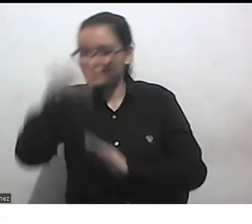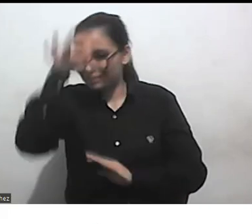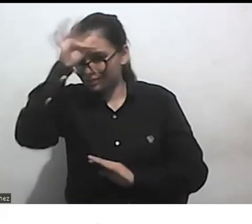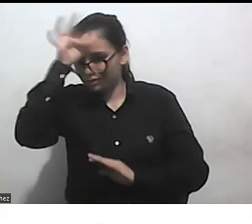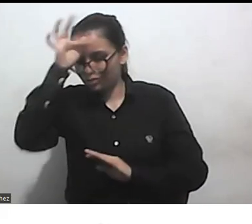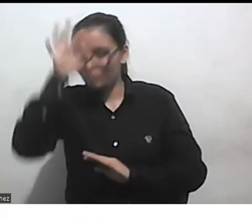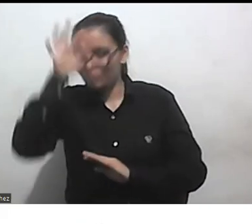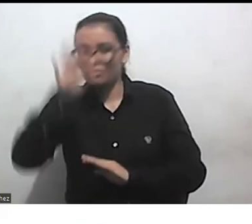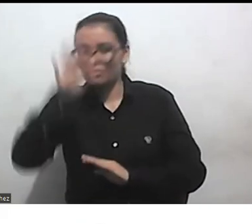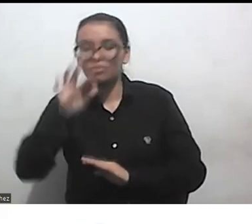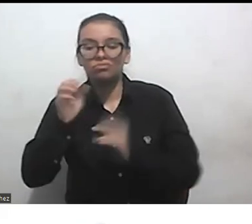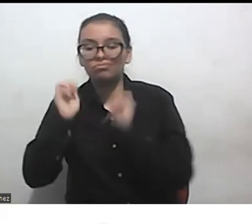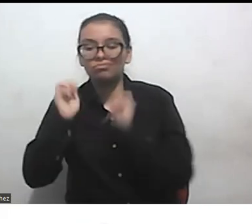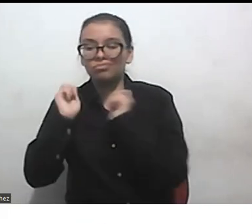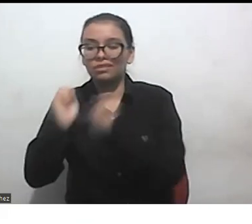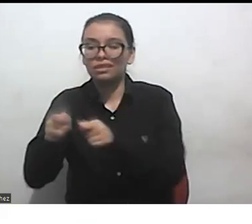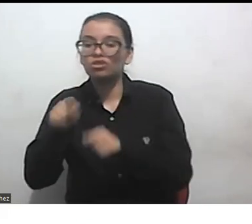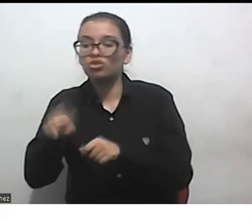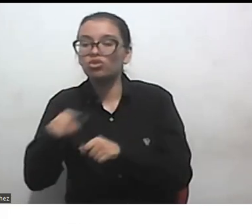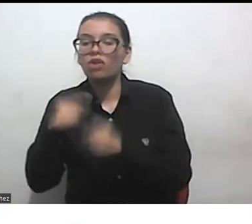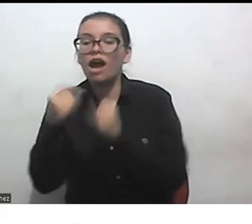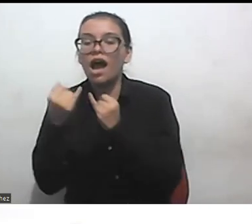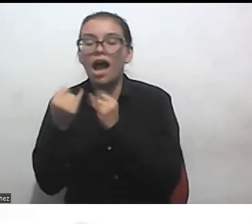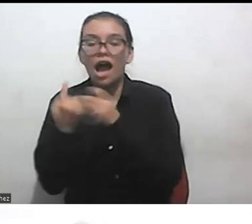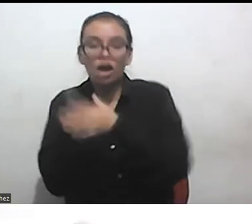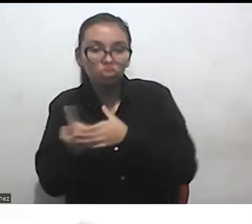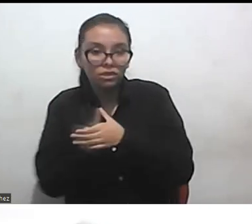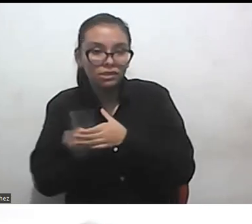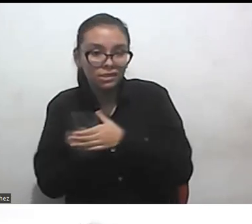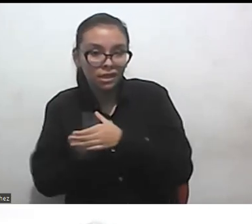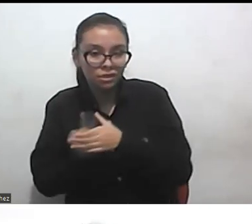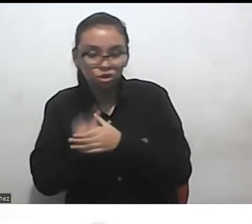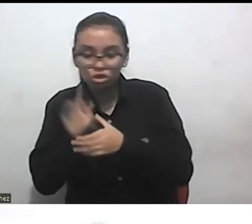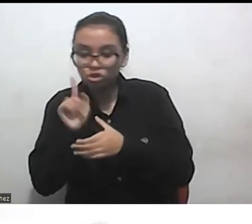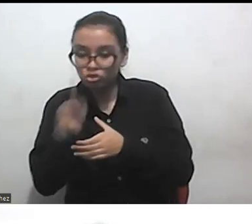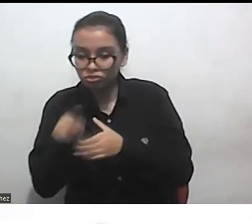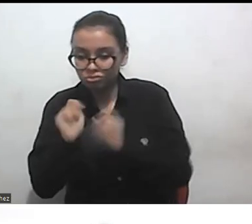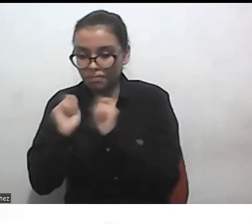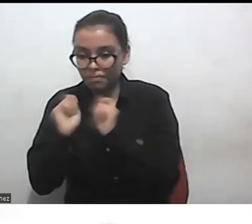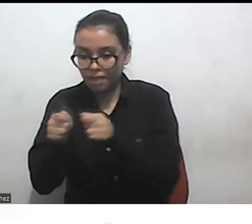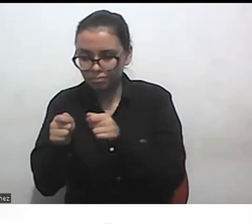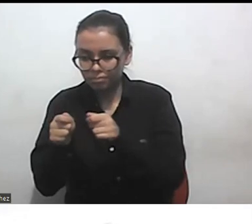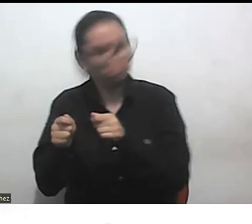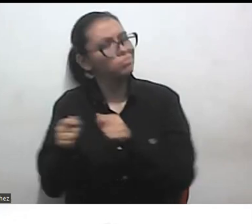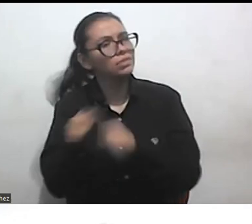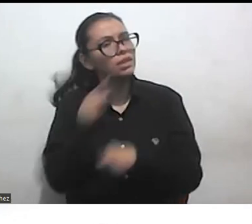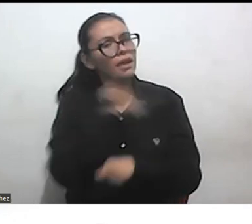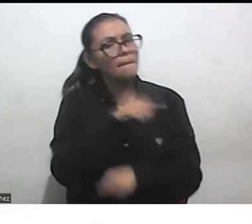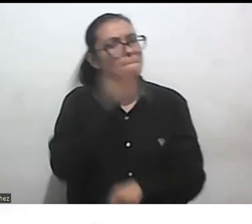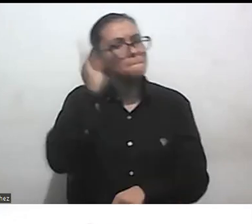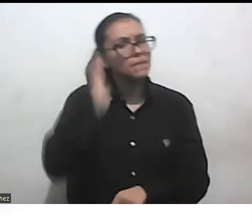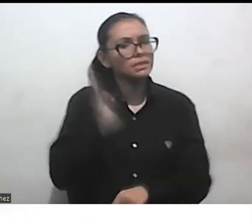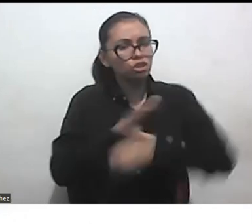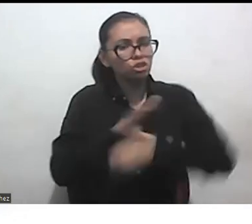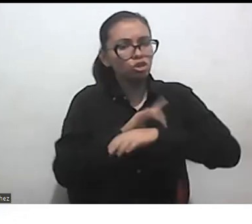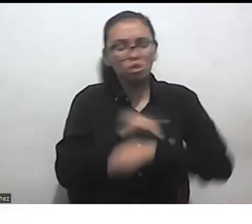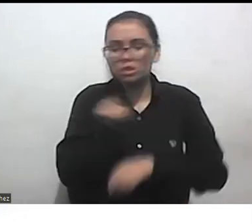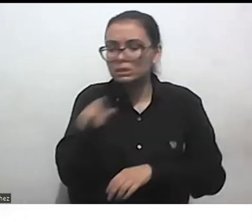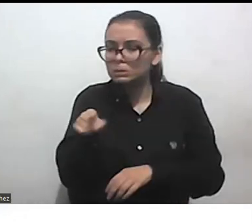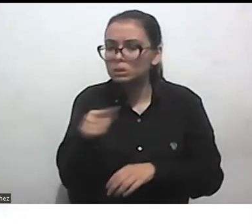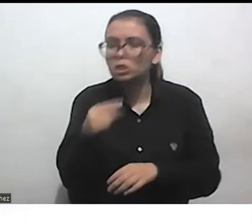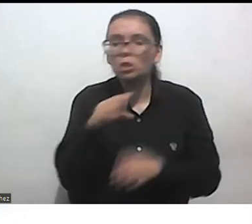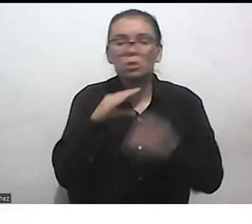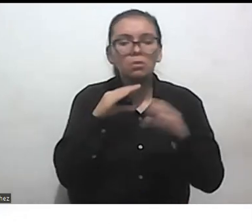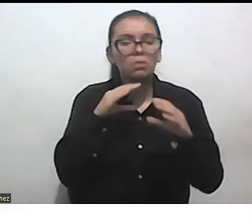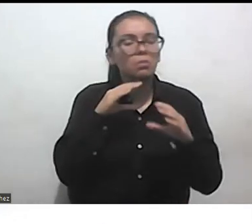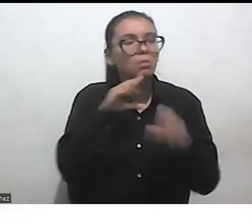más frecuente como autistas y una de las cosas que señalan los doctores en Sao Paulo es que no habla no se comunica pero no